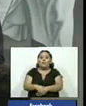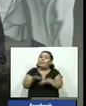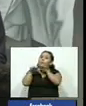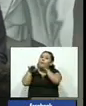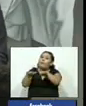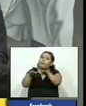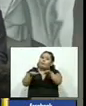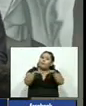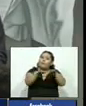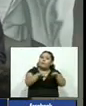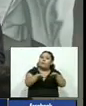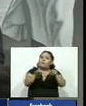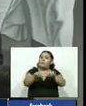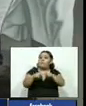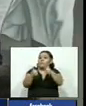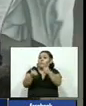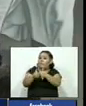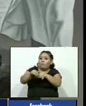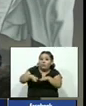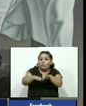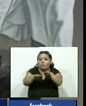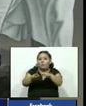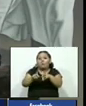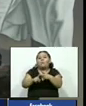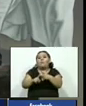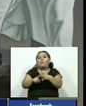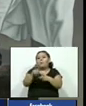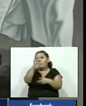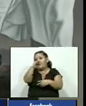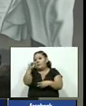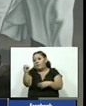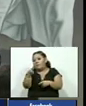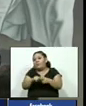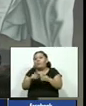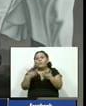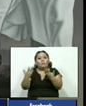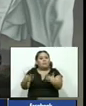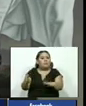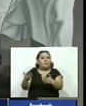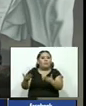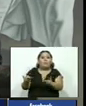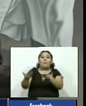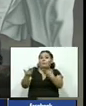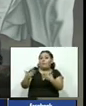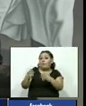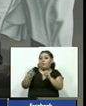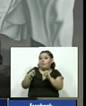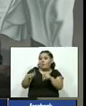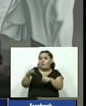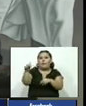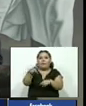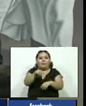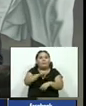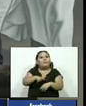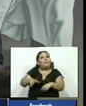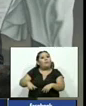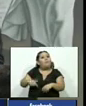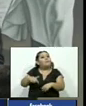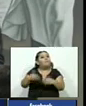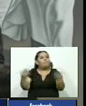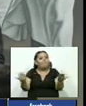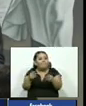las asociaciones americanas surfistas profesionales a AYAS por darme la oportunidad de tener este campeonato aquí en El Salvador